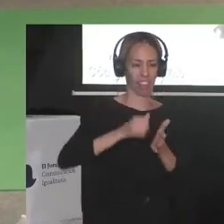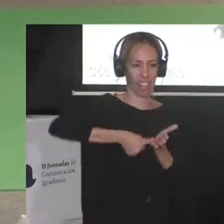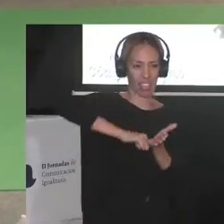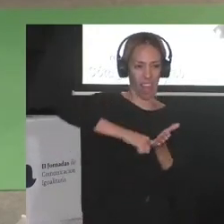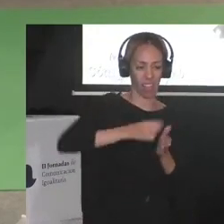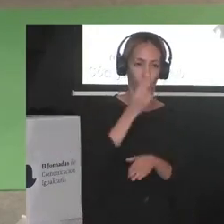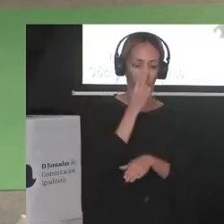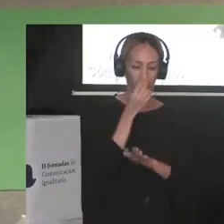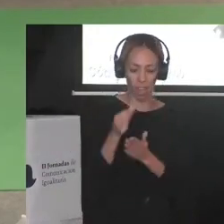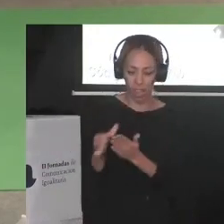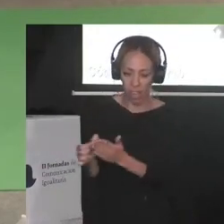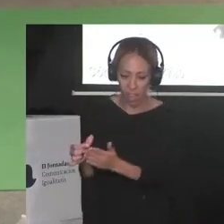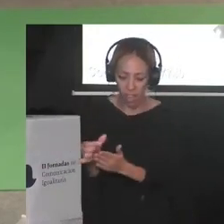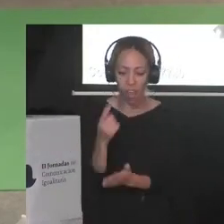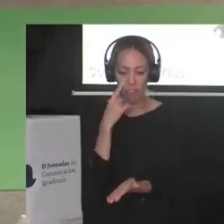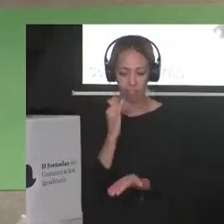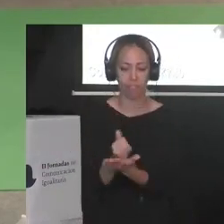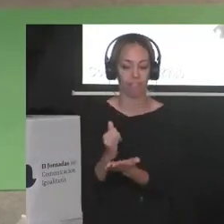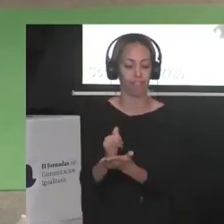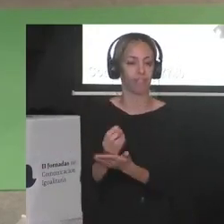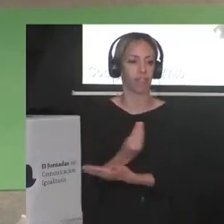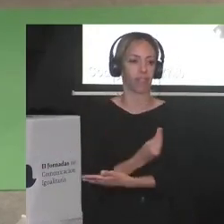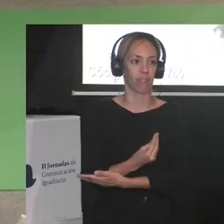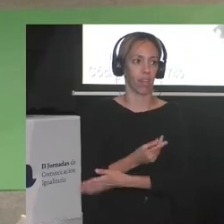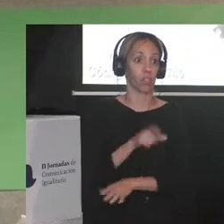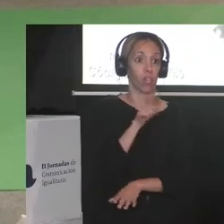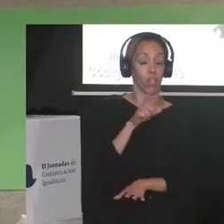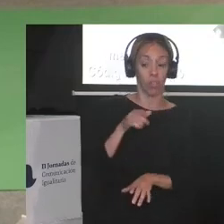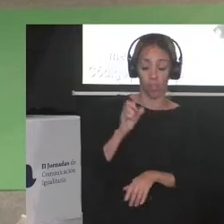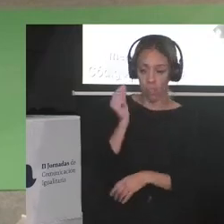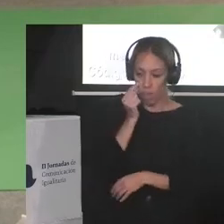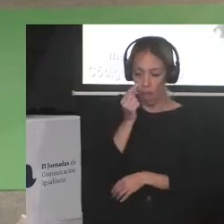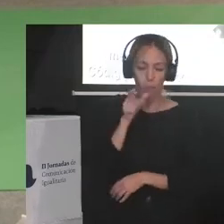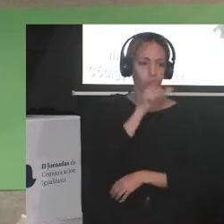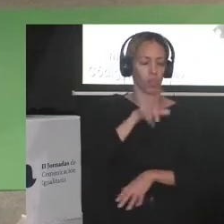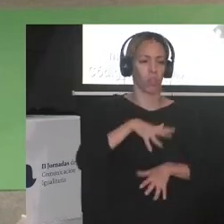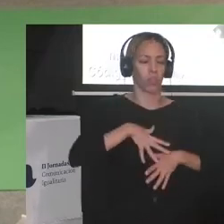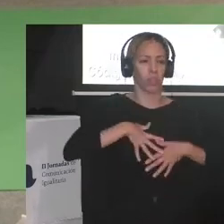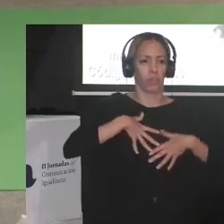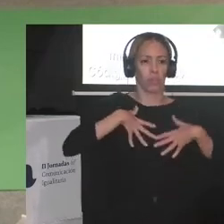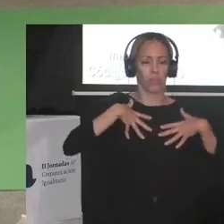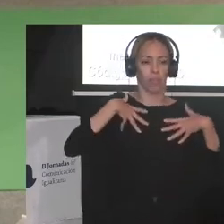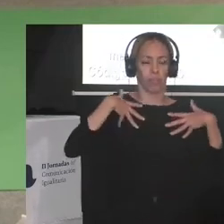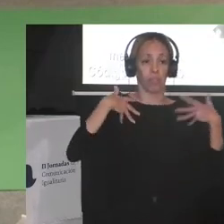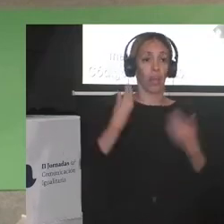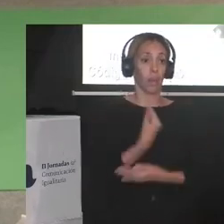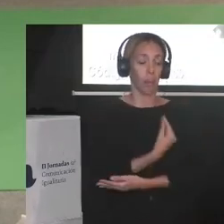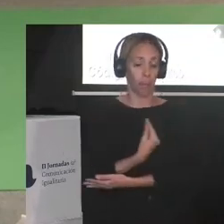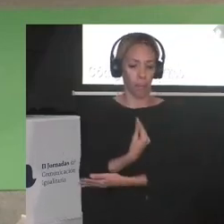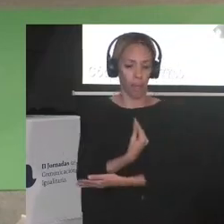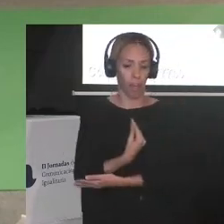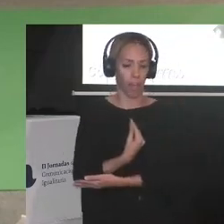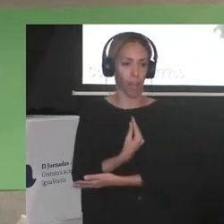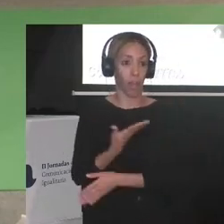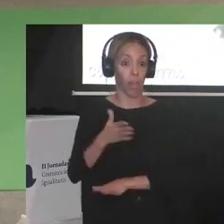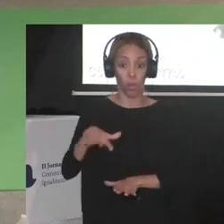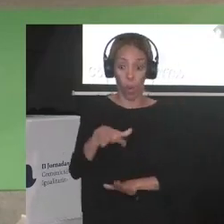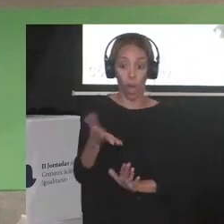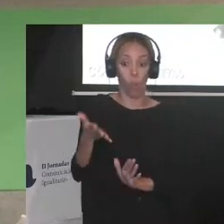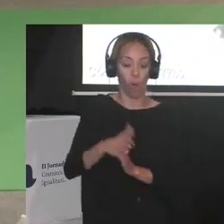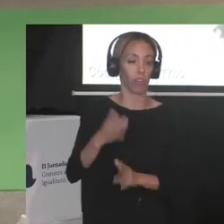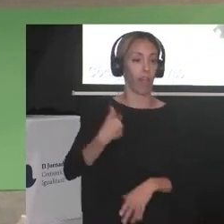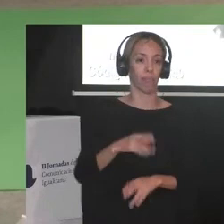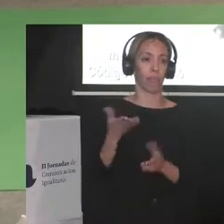se conmocionó los bebés habían vuelto a la vida en algunos casos en los mismos lugares donde habían muerto